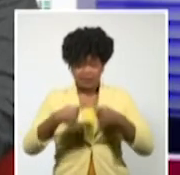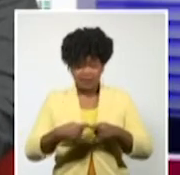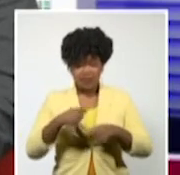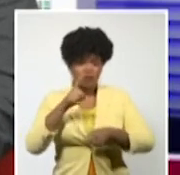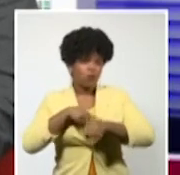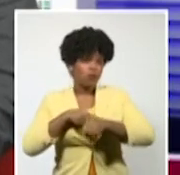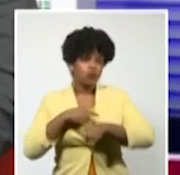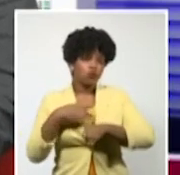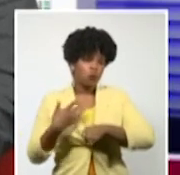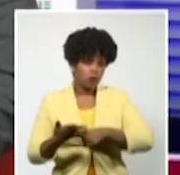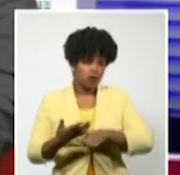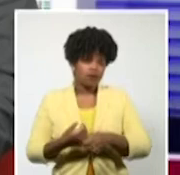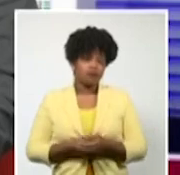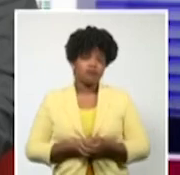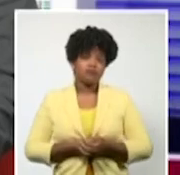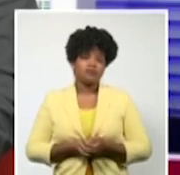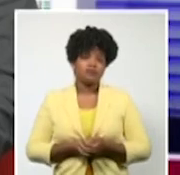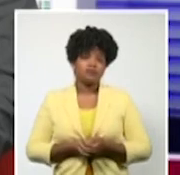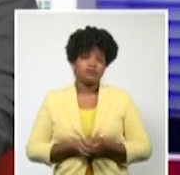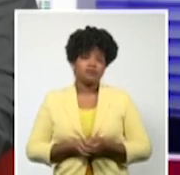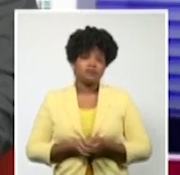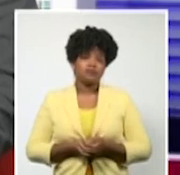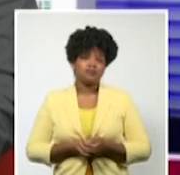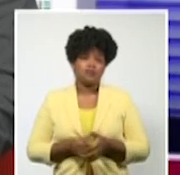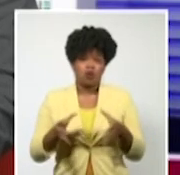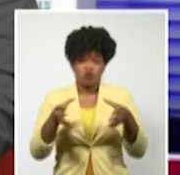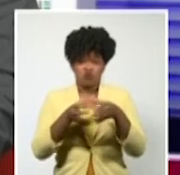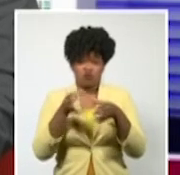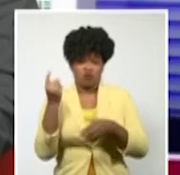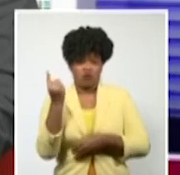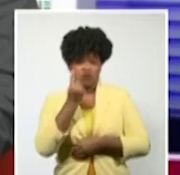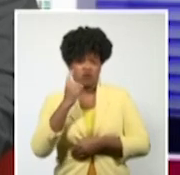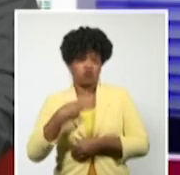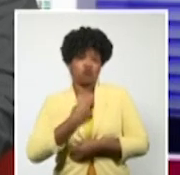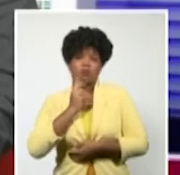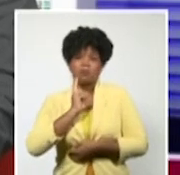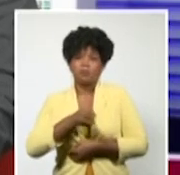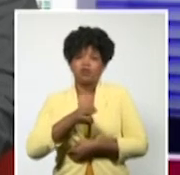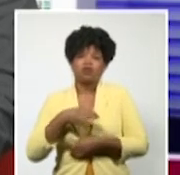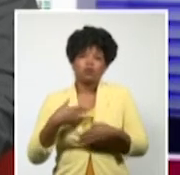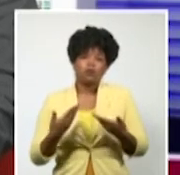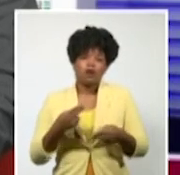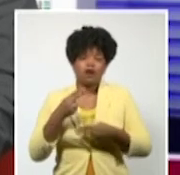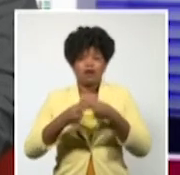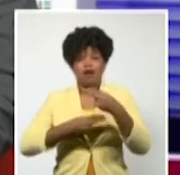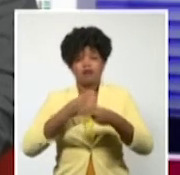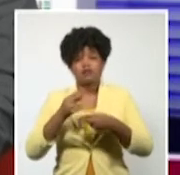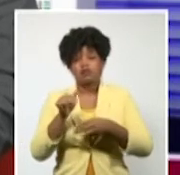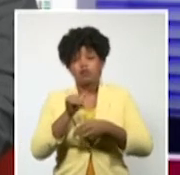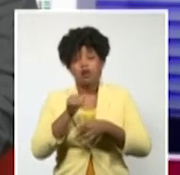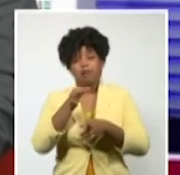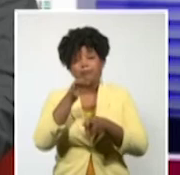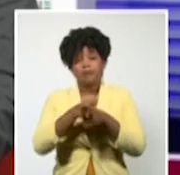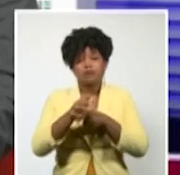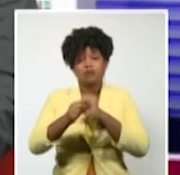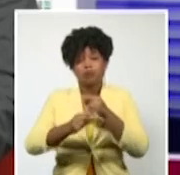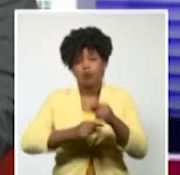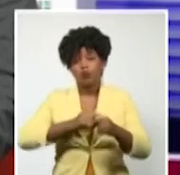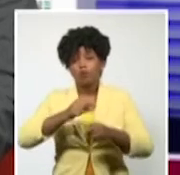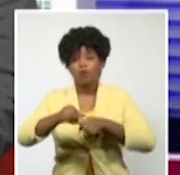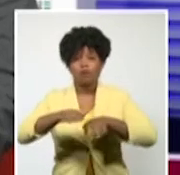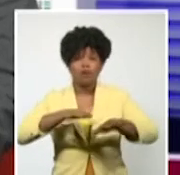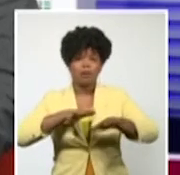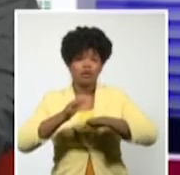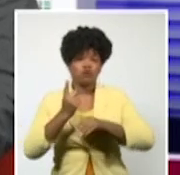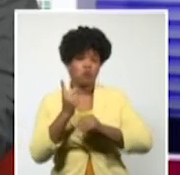preparación, en el caso de los equipos nacionales se ha estado indicando hacer una introducción a esta preparación, es decir, un meso,